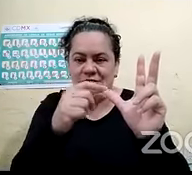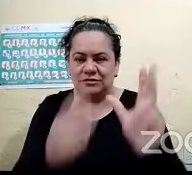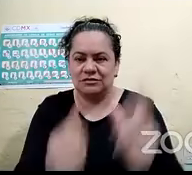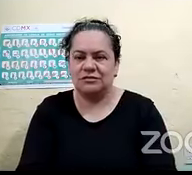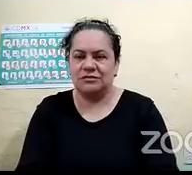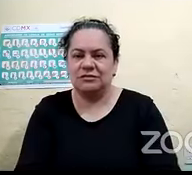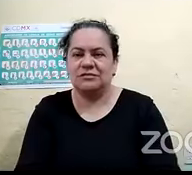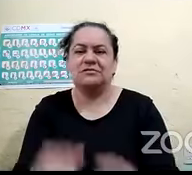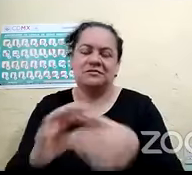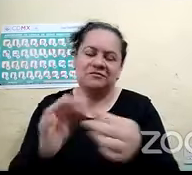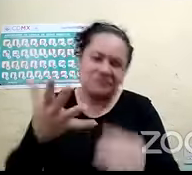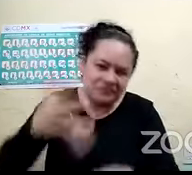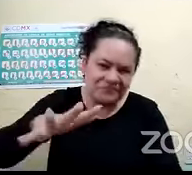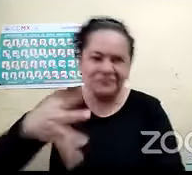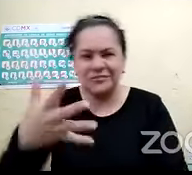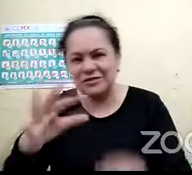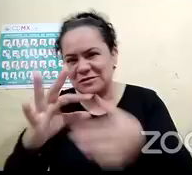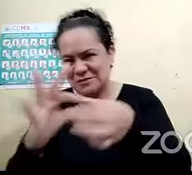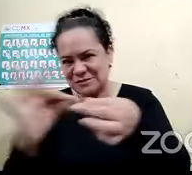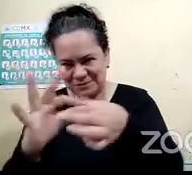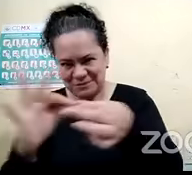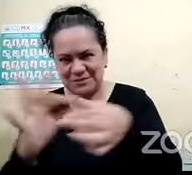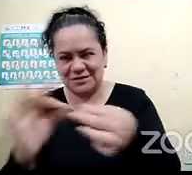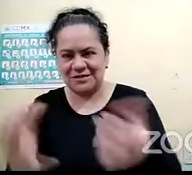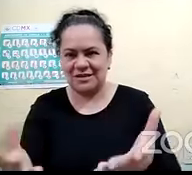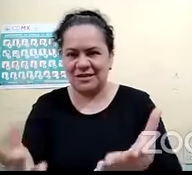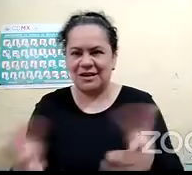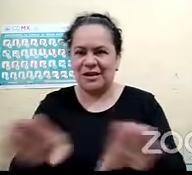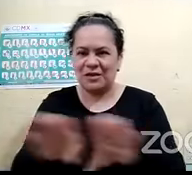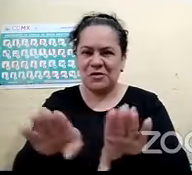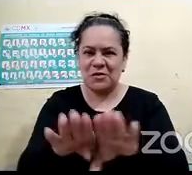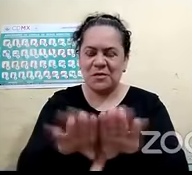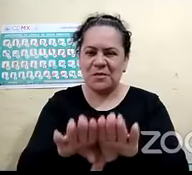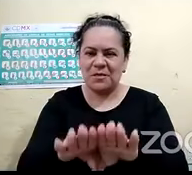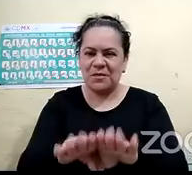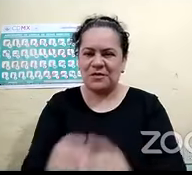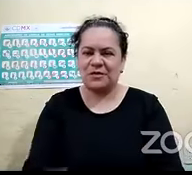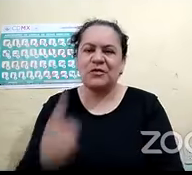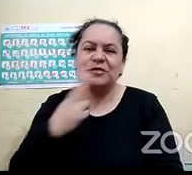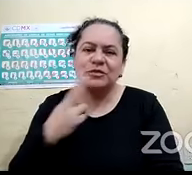pues más o menos espero darme a explicar.